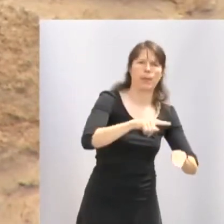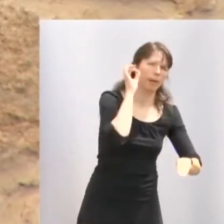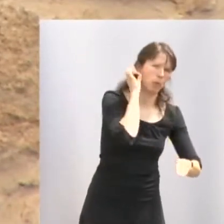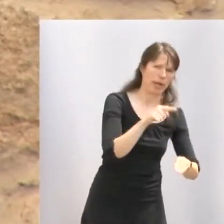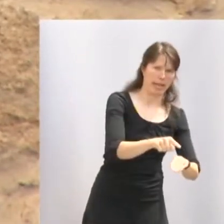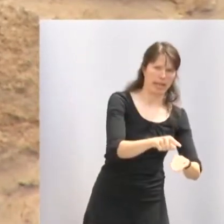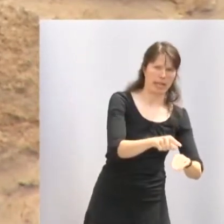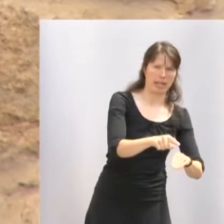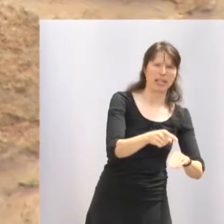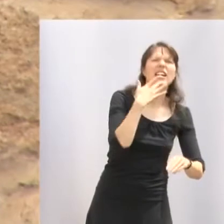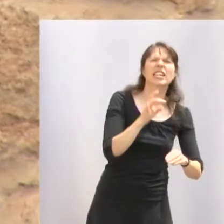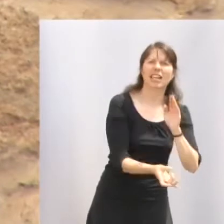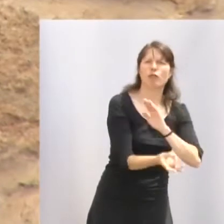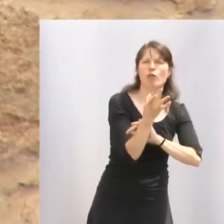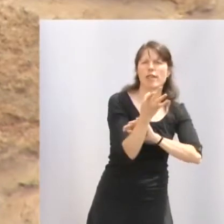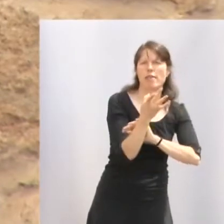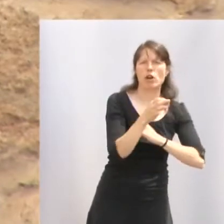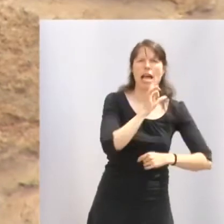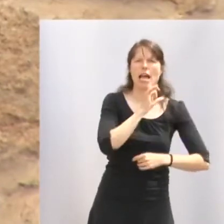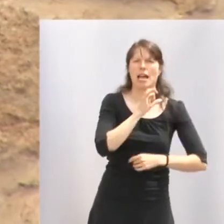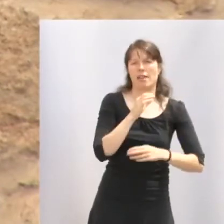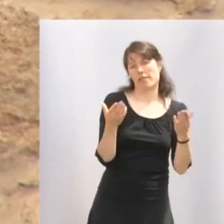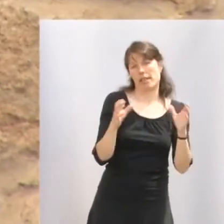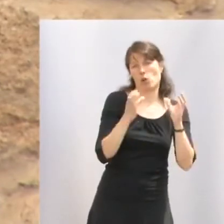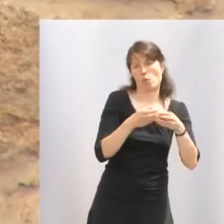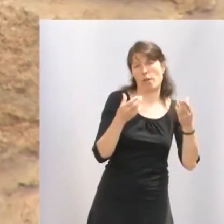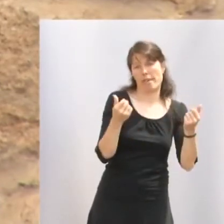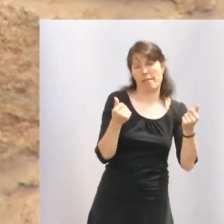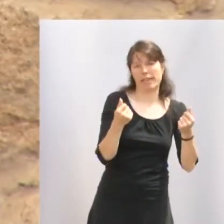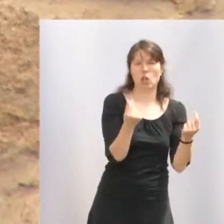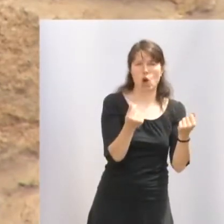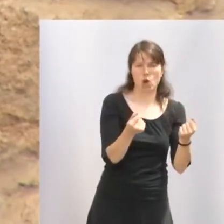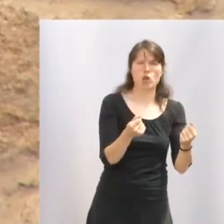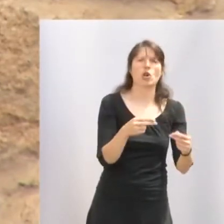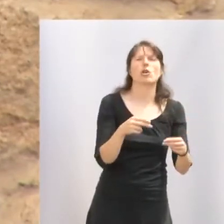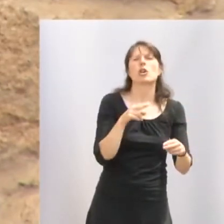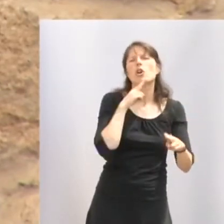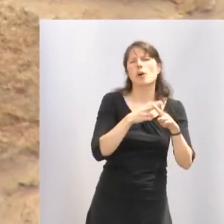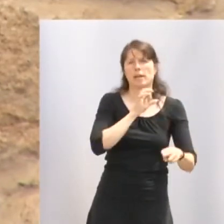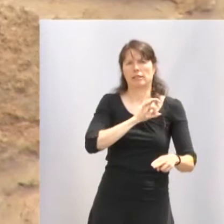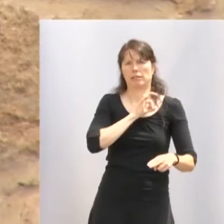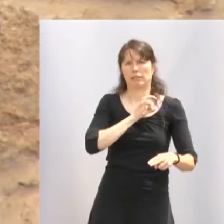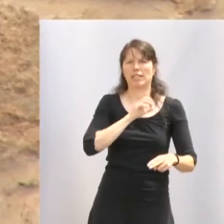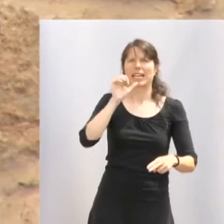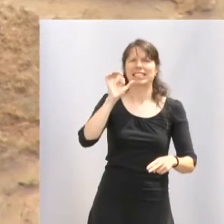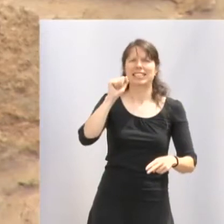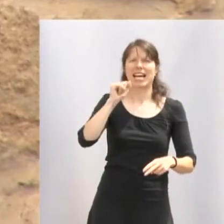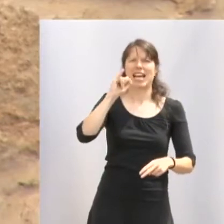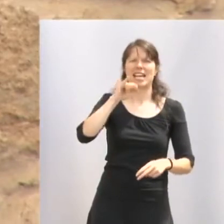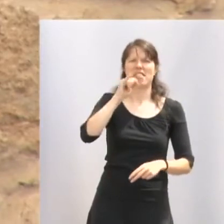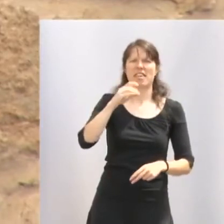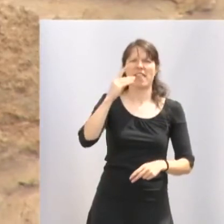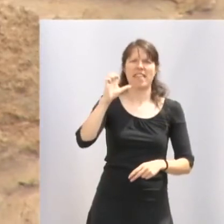referimos a la fundadora del grupo de danzas de Logroño, doña Nieves Saiz de Aja, fallecida en 2012.